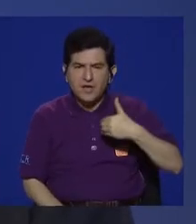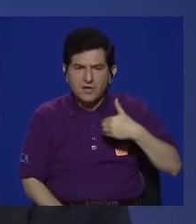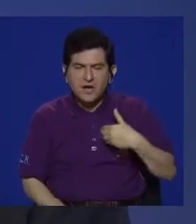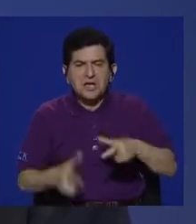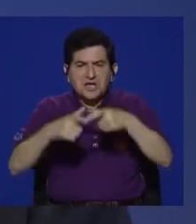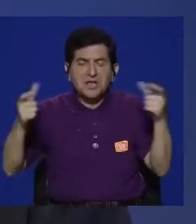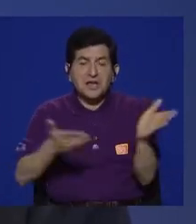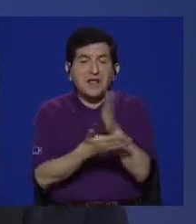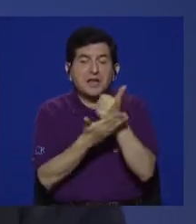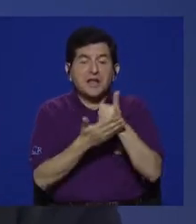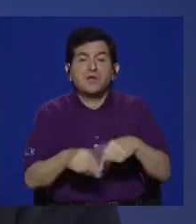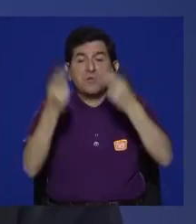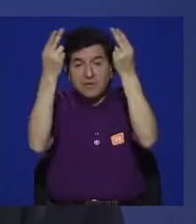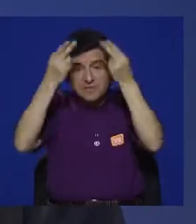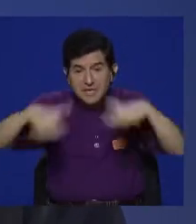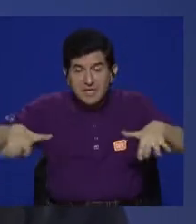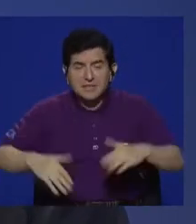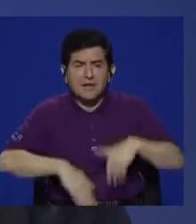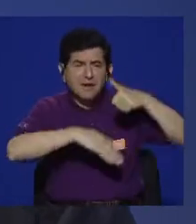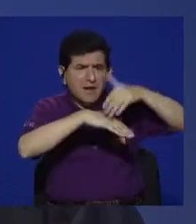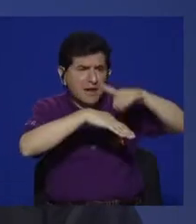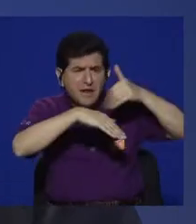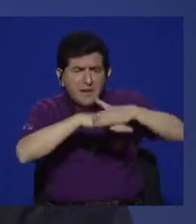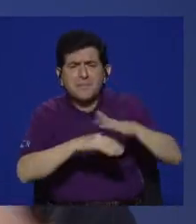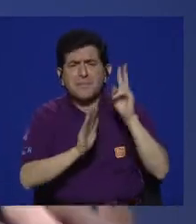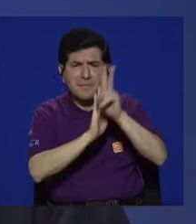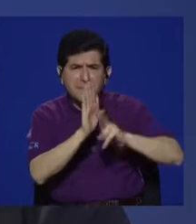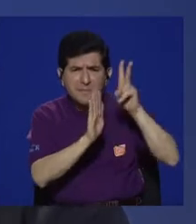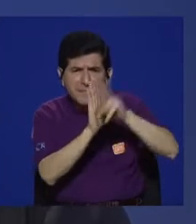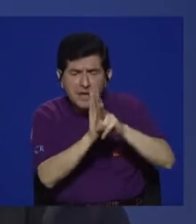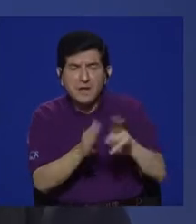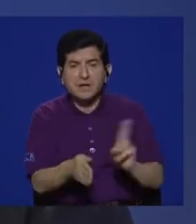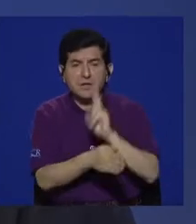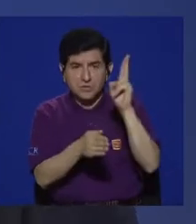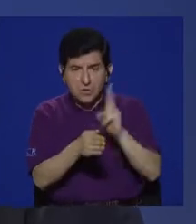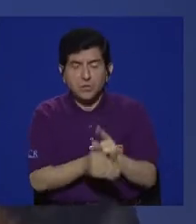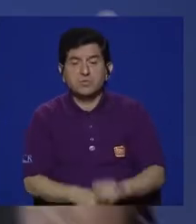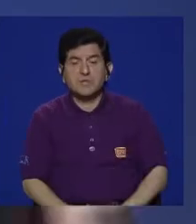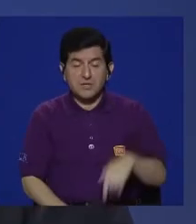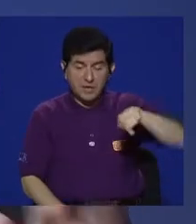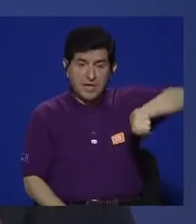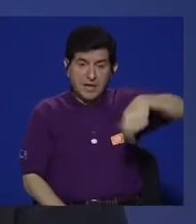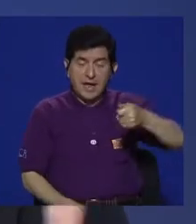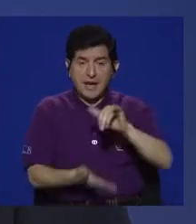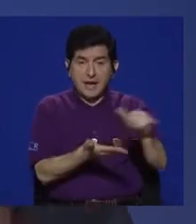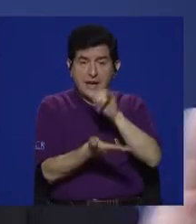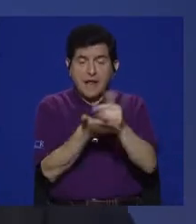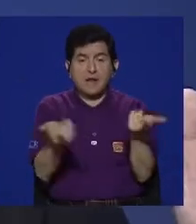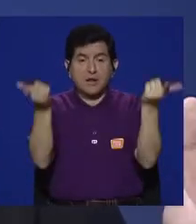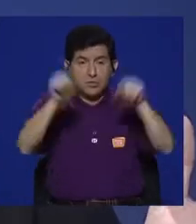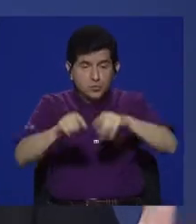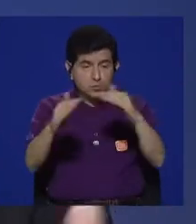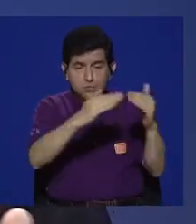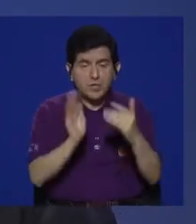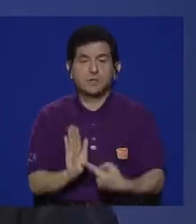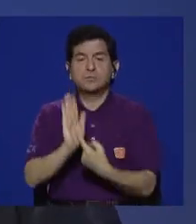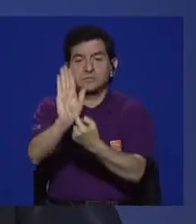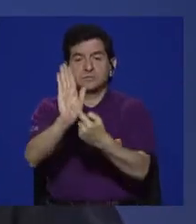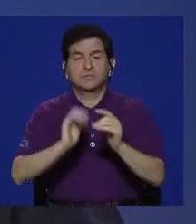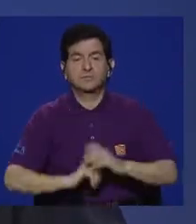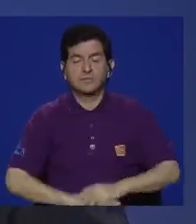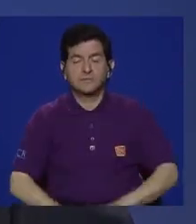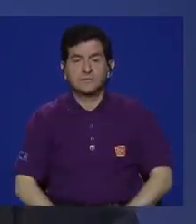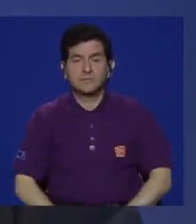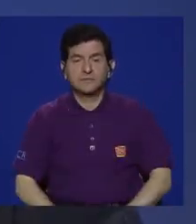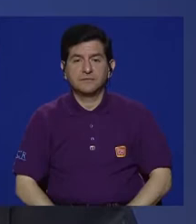radios que tienen frecuencia y algunas radios en línea que estaban mandando videos y eran los que usaban los canales de San José para informar lo que estaba pasando en las